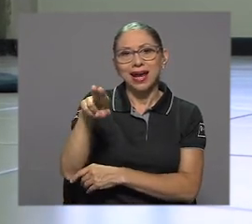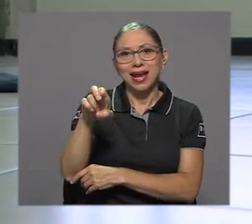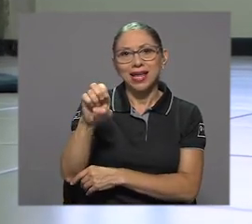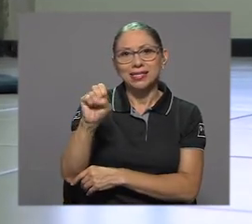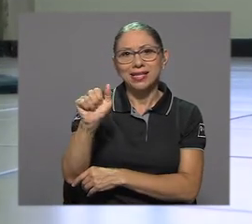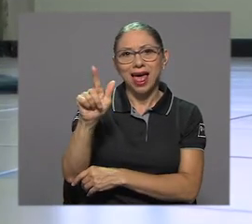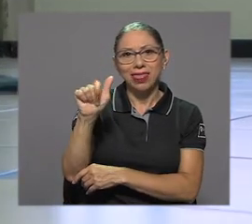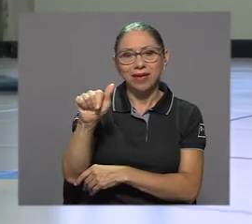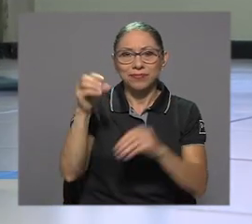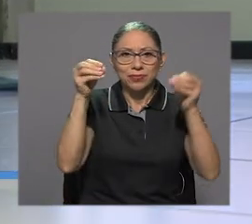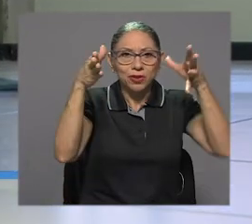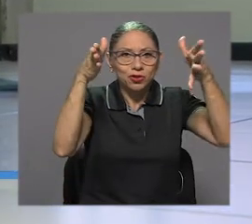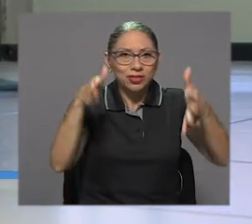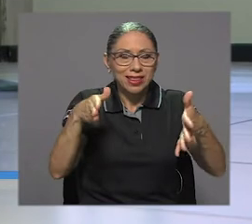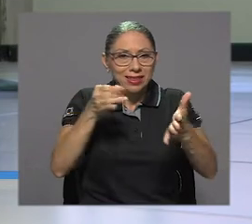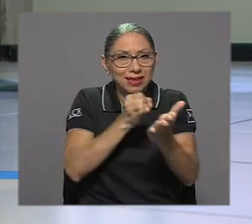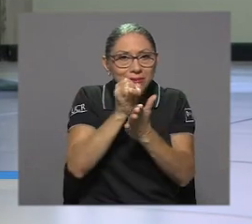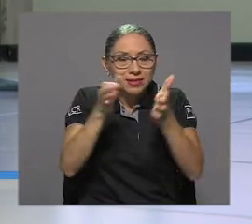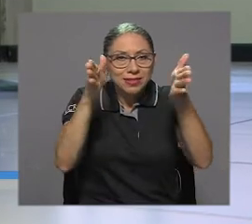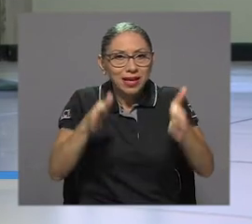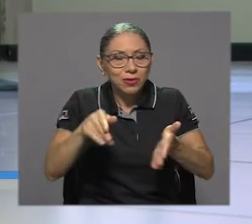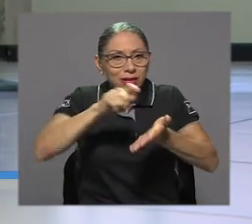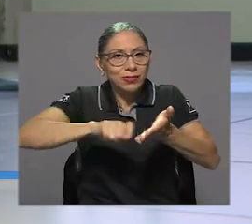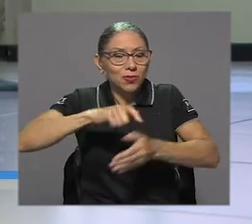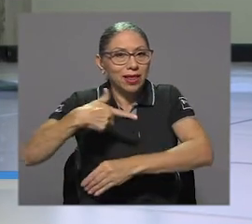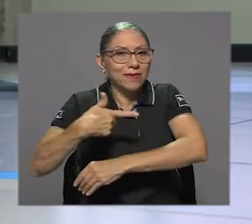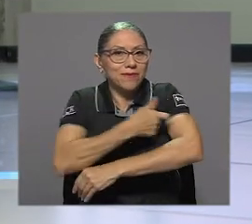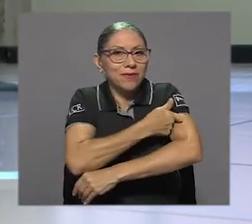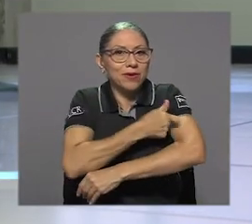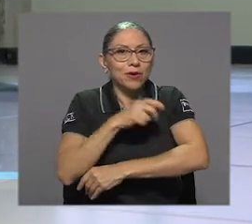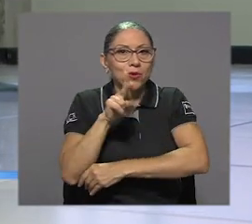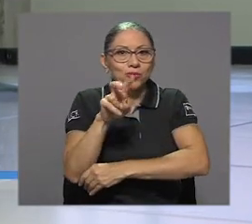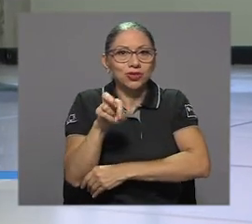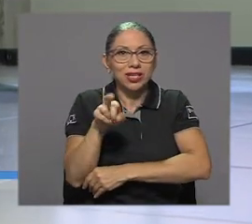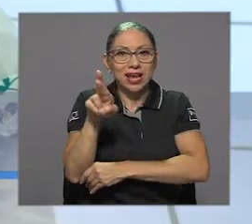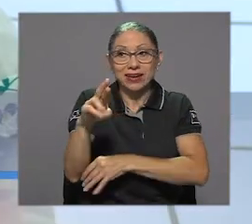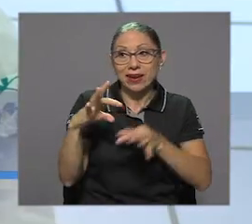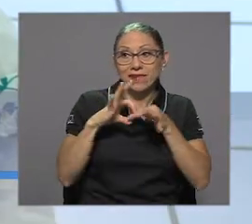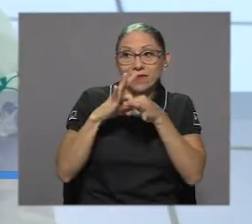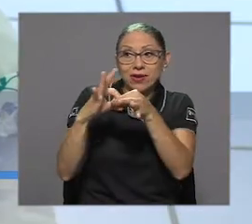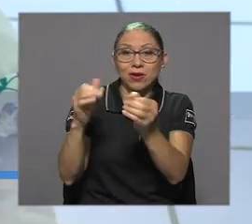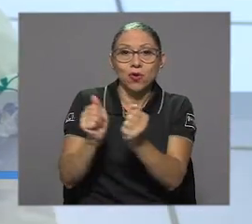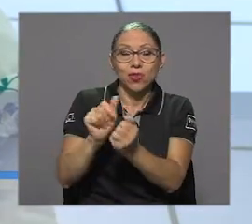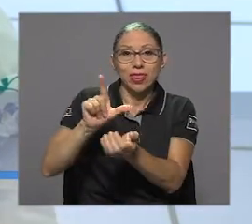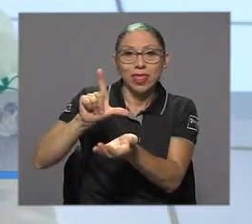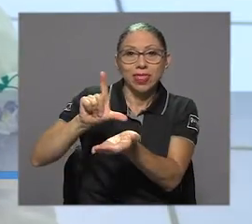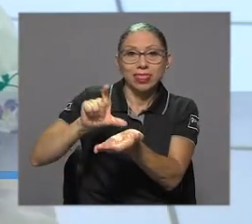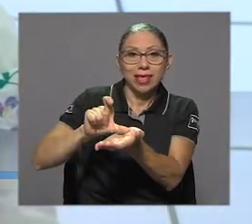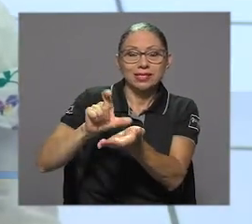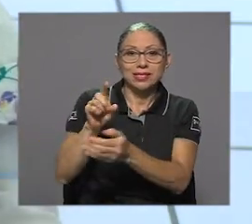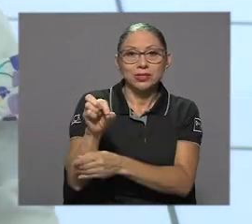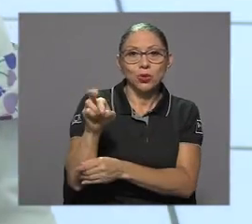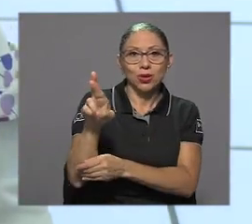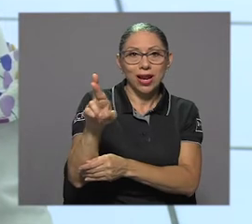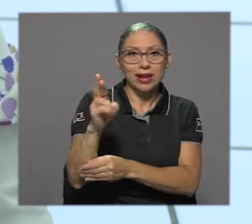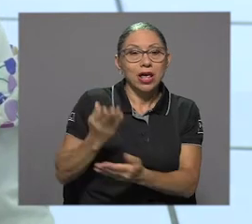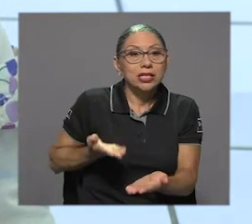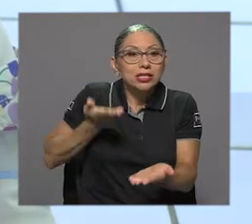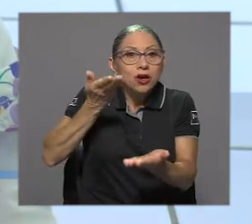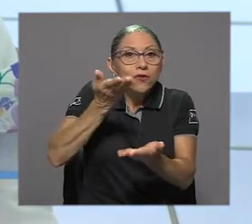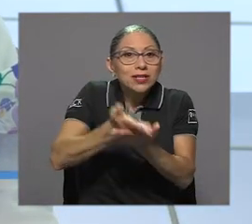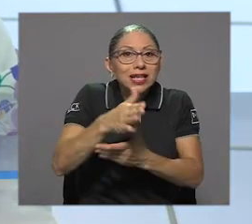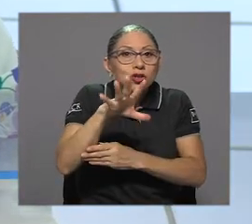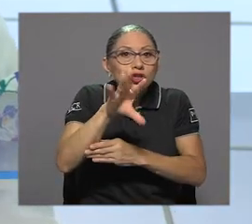Ana María Quesada es docente e investigadora de la Escuela de Enfermería de la UCR y en el marco de su tesis